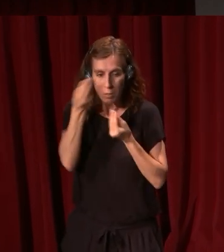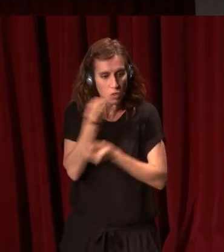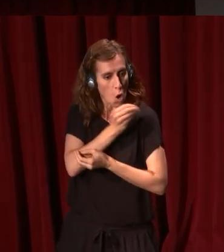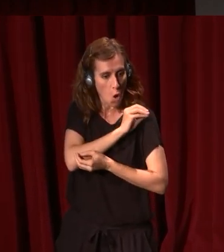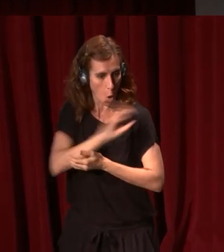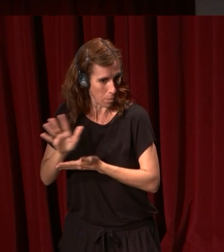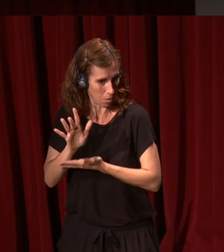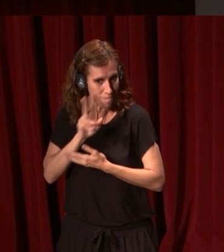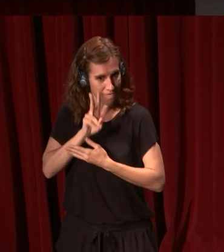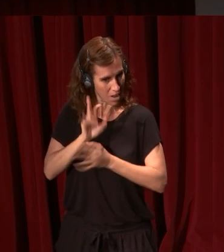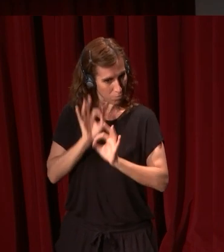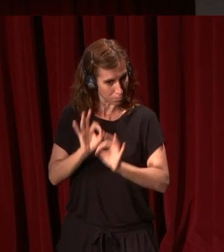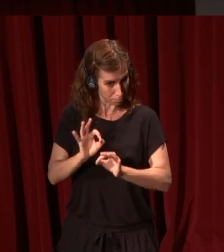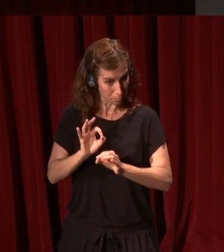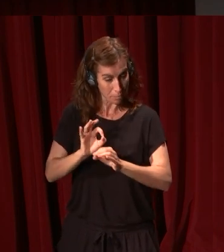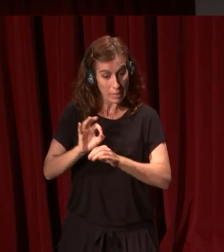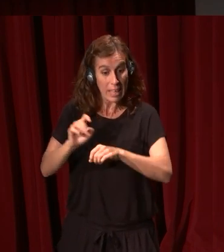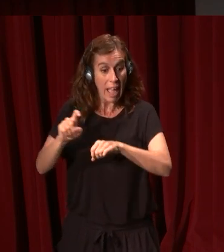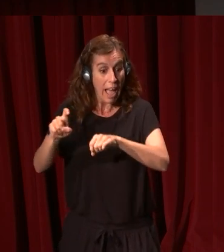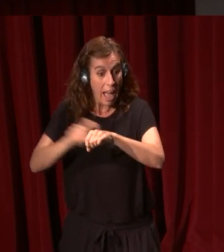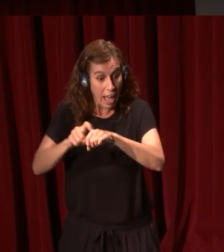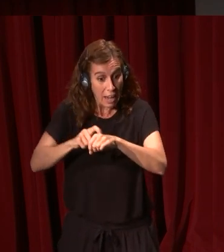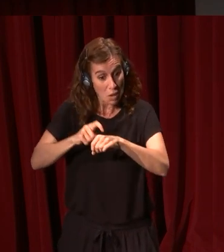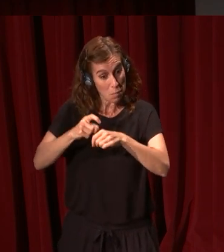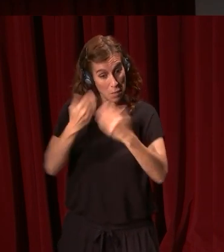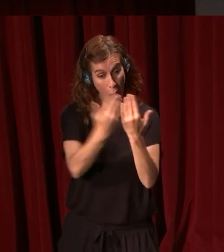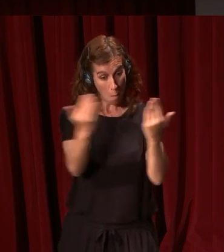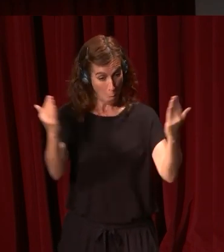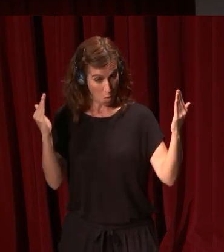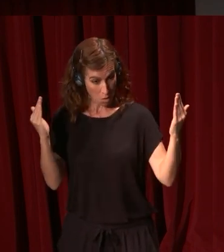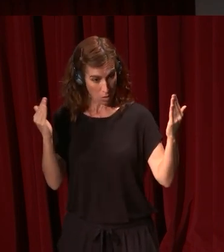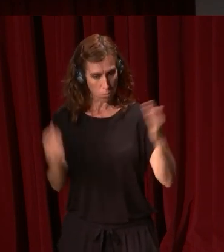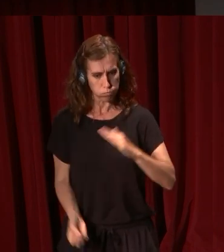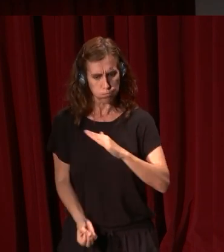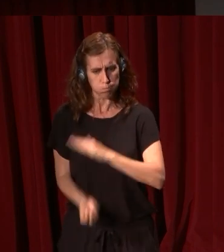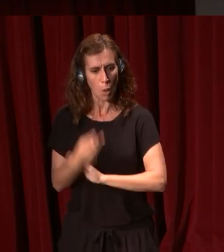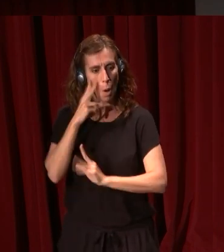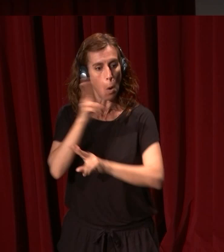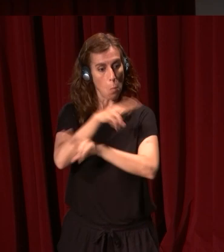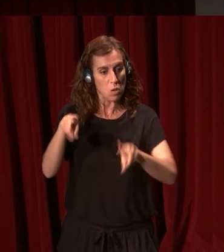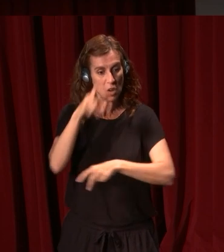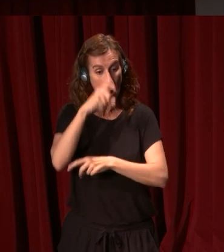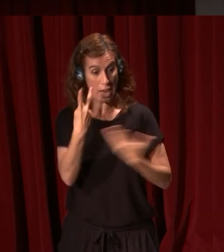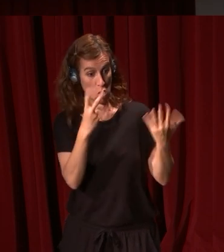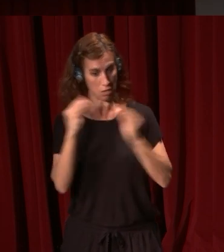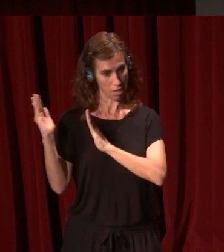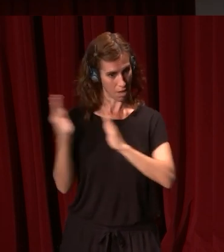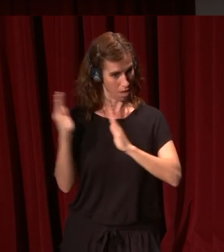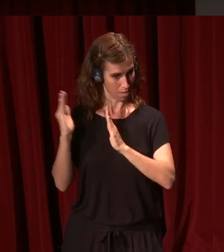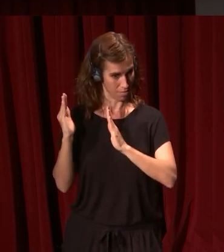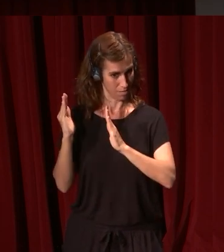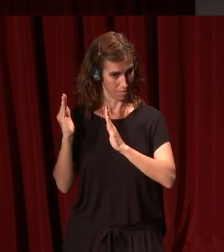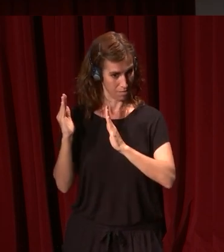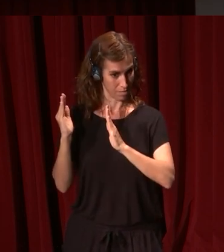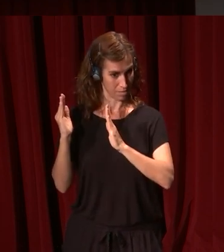ver exposiciones de este tipo. De hecho, el género de las exposiciones de este tipo nació en los museos en los años 70, seguramente, y nacieron